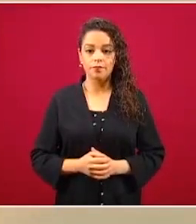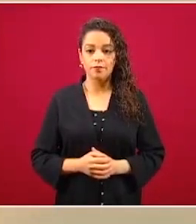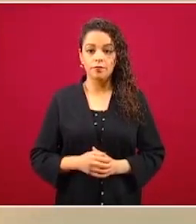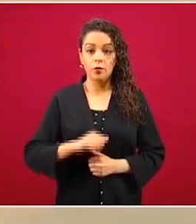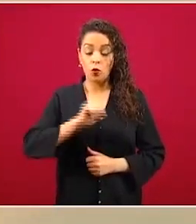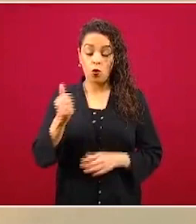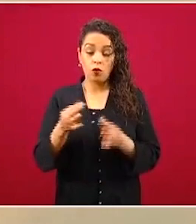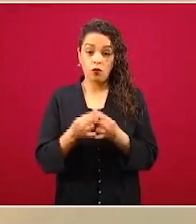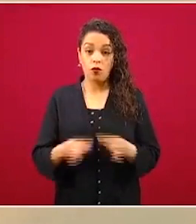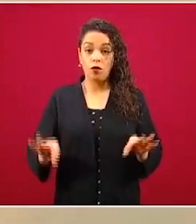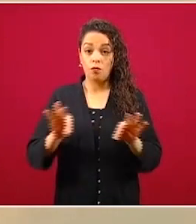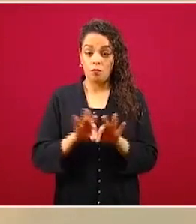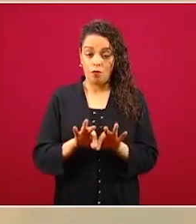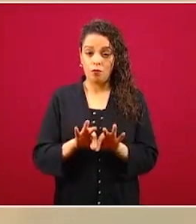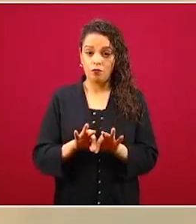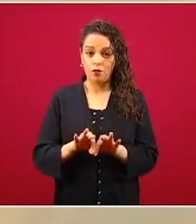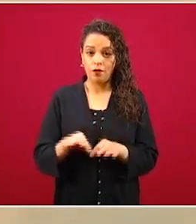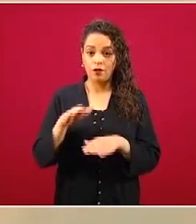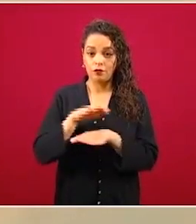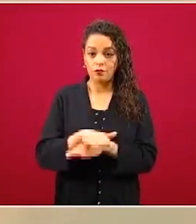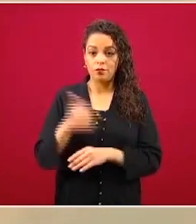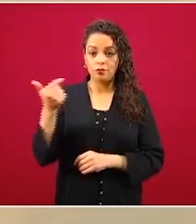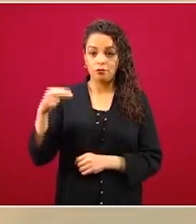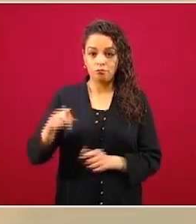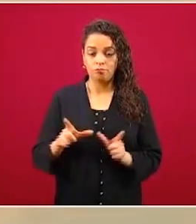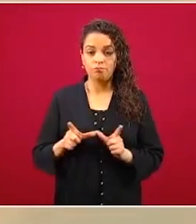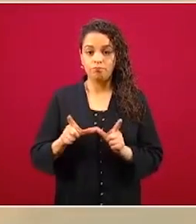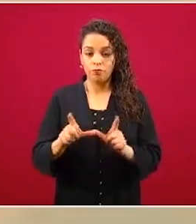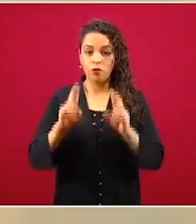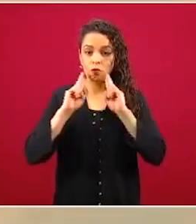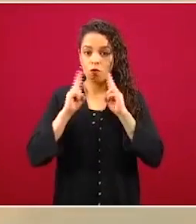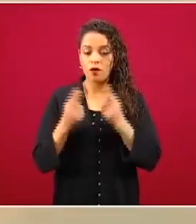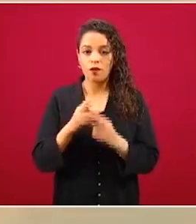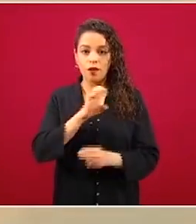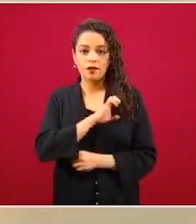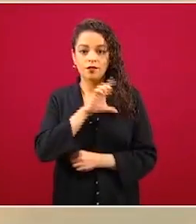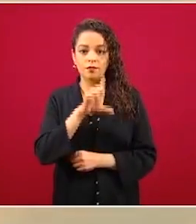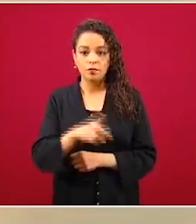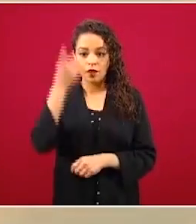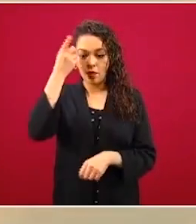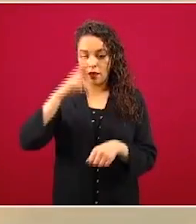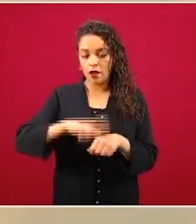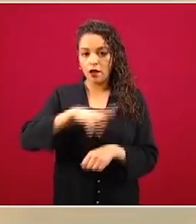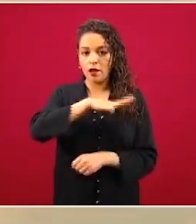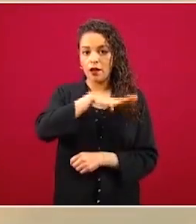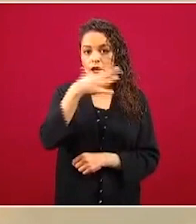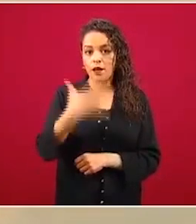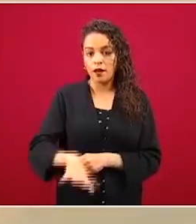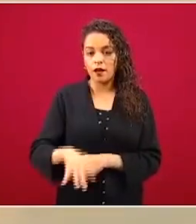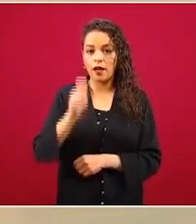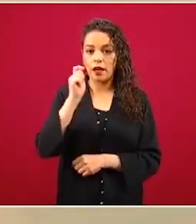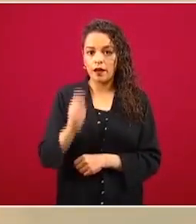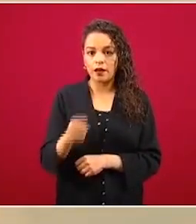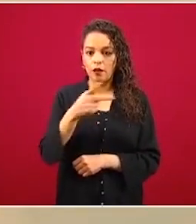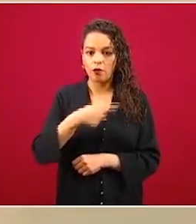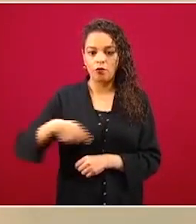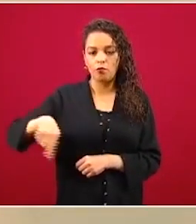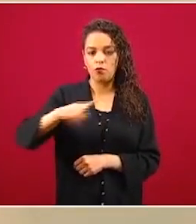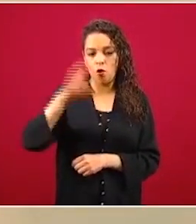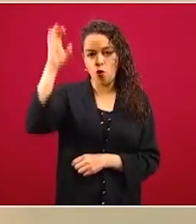importante de la Guardia es el de las unidades especializadas, es decir, las direcciones generales de inteligencia